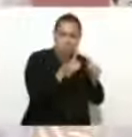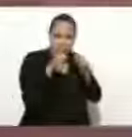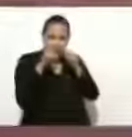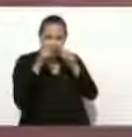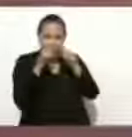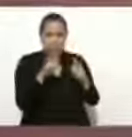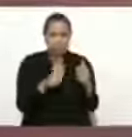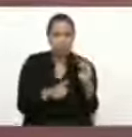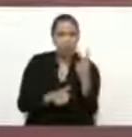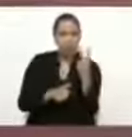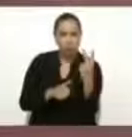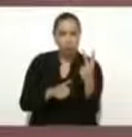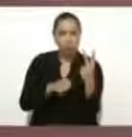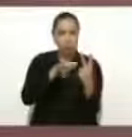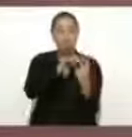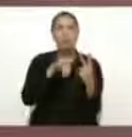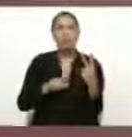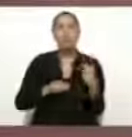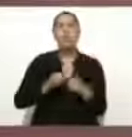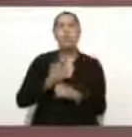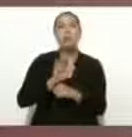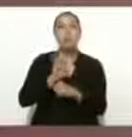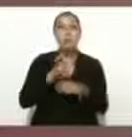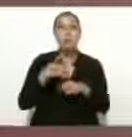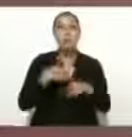Se salvaron de milagro.